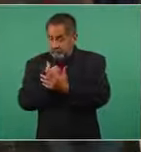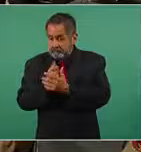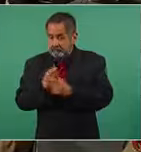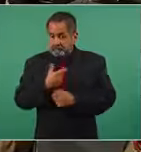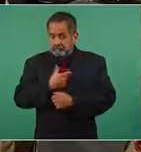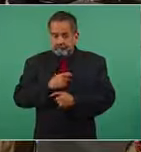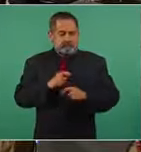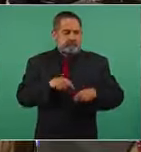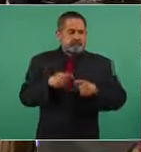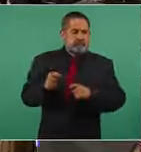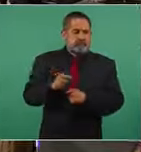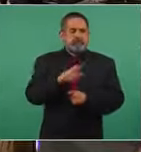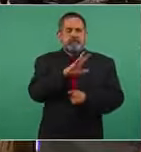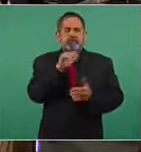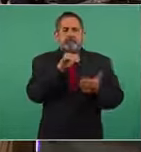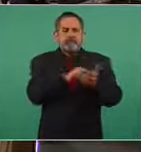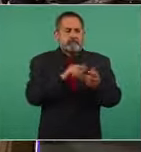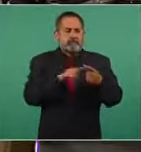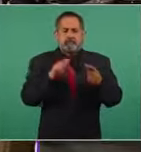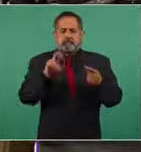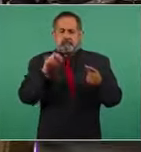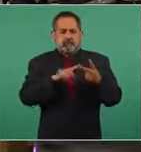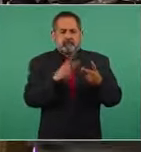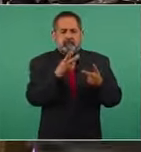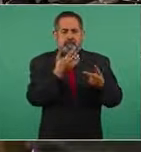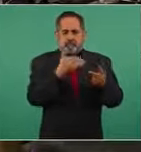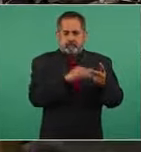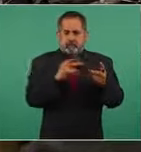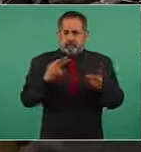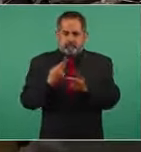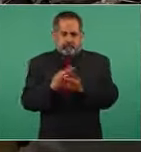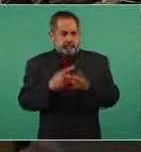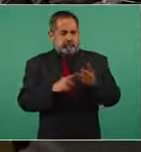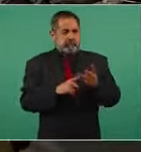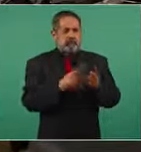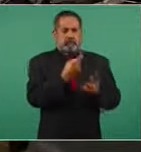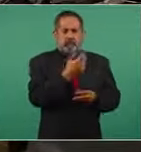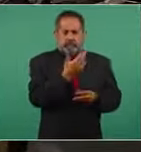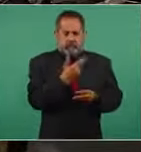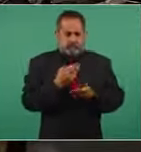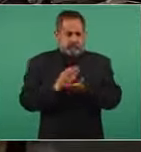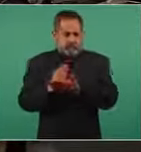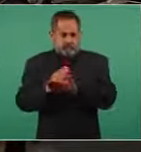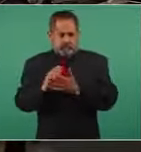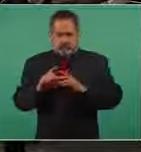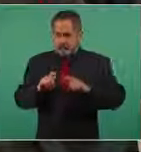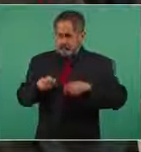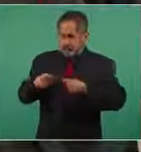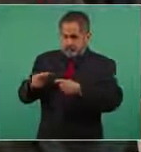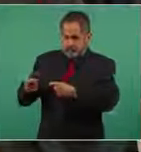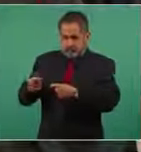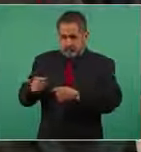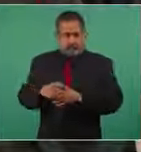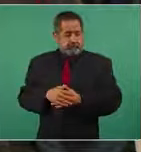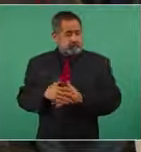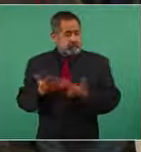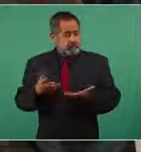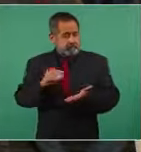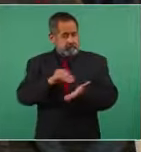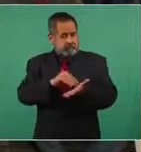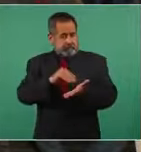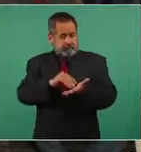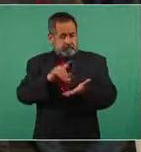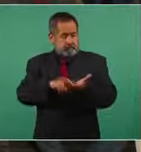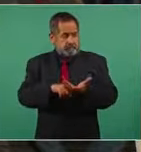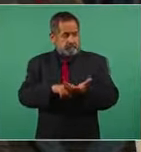500 mil al oro, 250 mil a la plata y 125 mil al bronce. Aprovechando la pregunta de Judit, ¿se va a mantener el